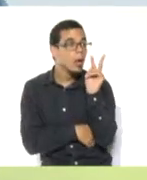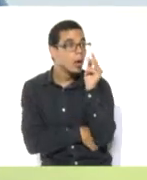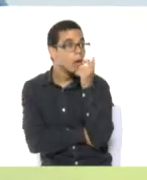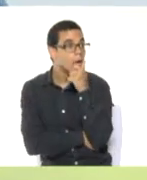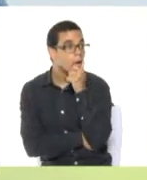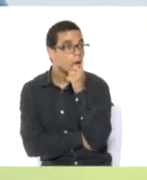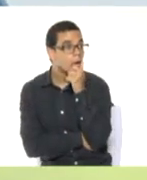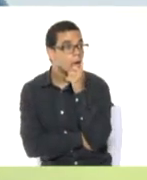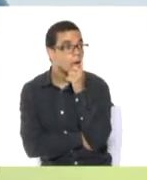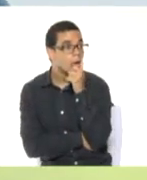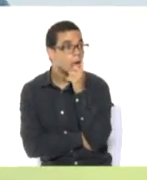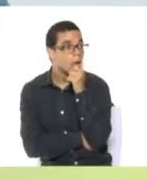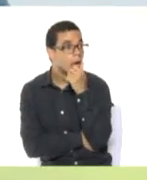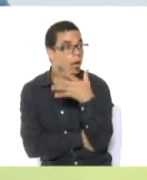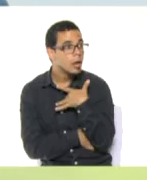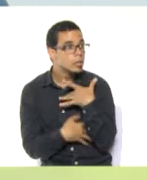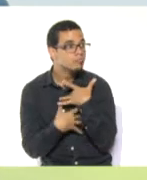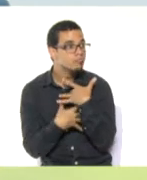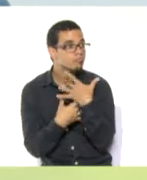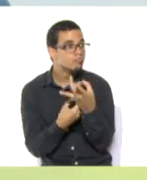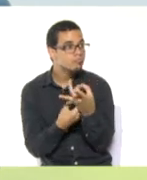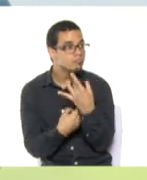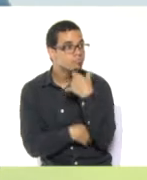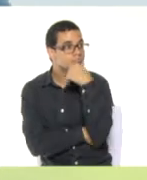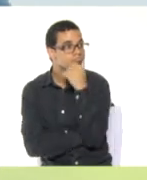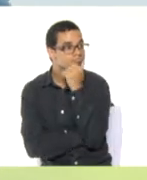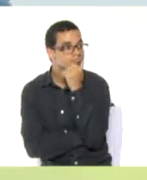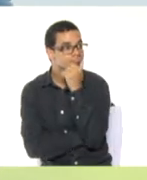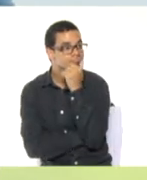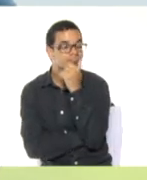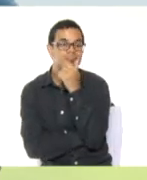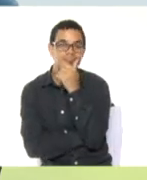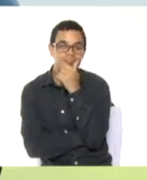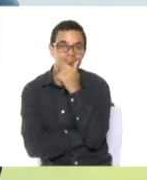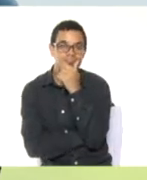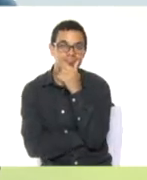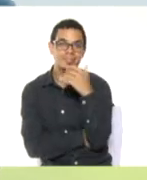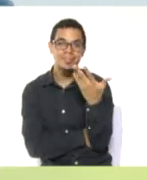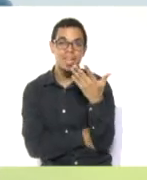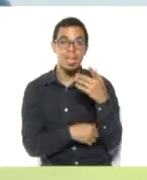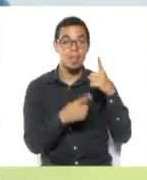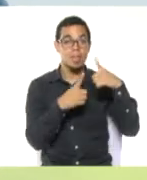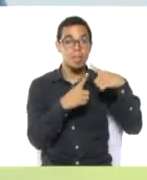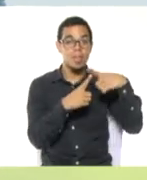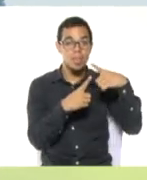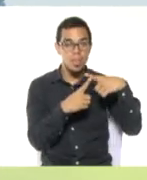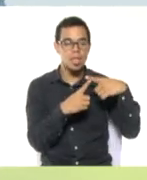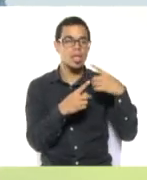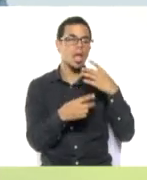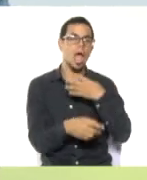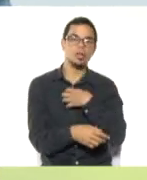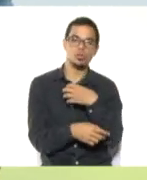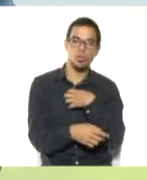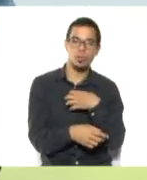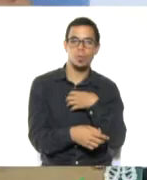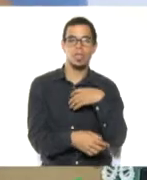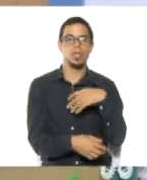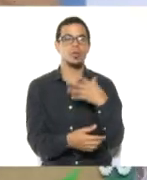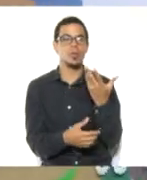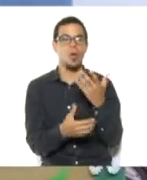pero también podemos invitar a la tía, al primo, a la madrina a elaborar sus obsequios.